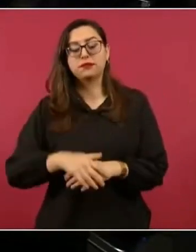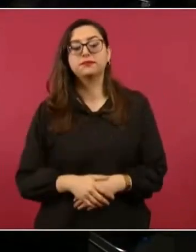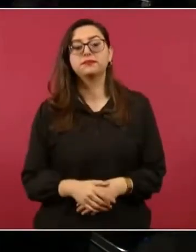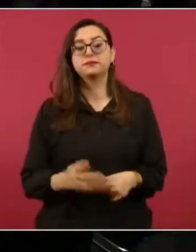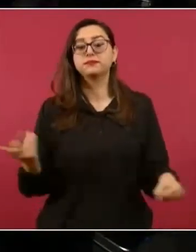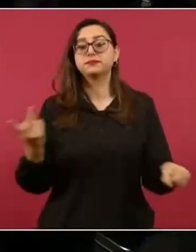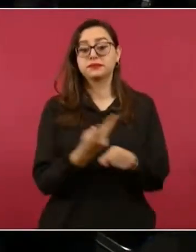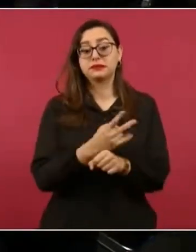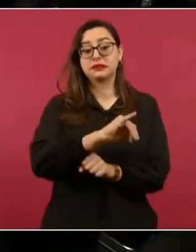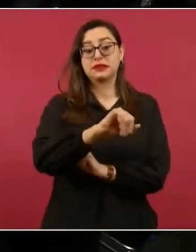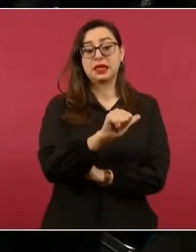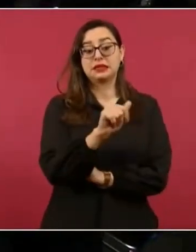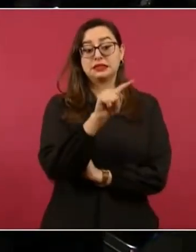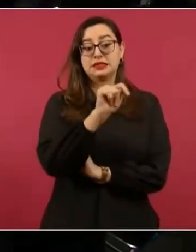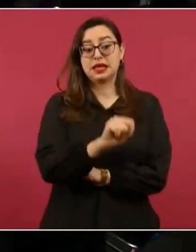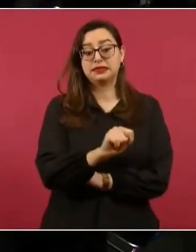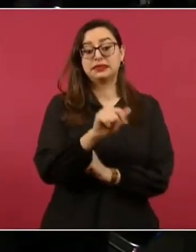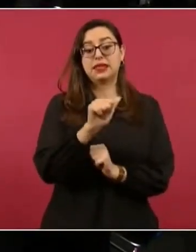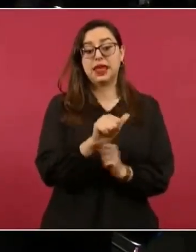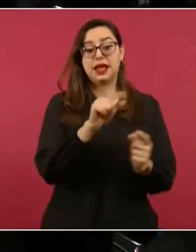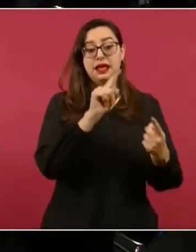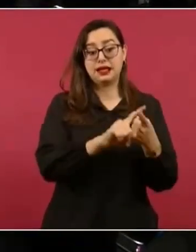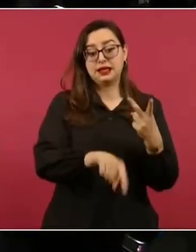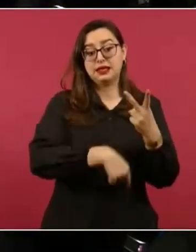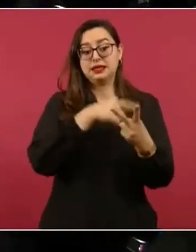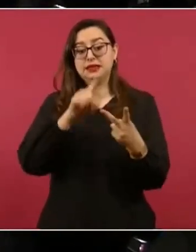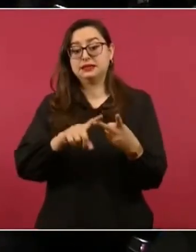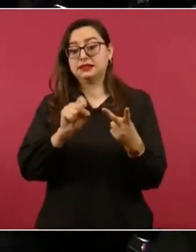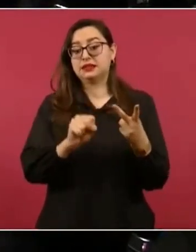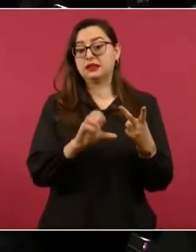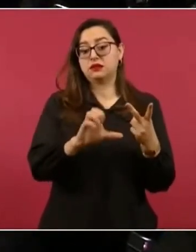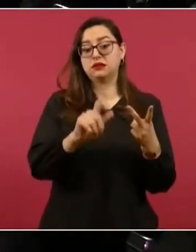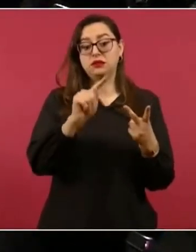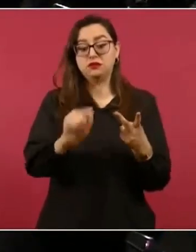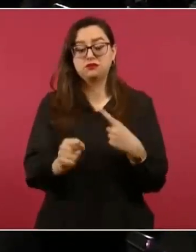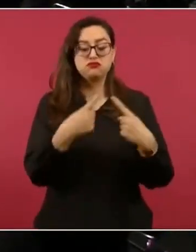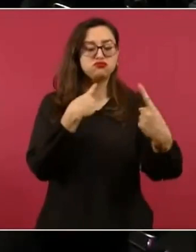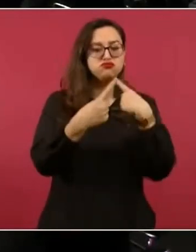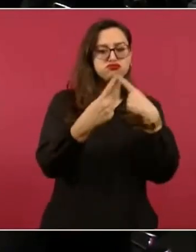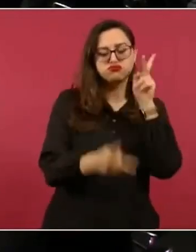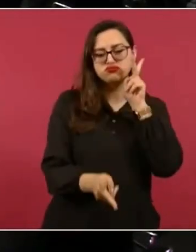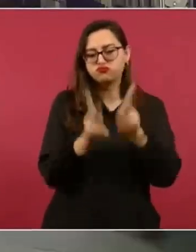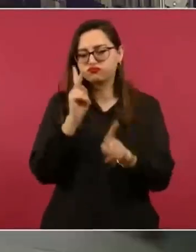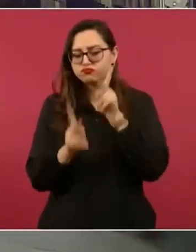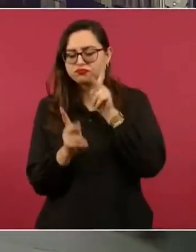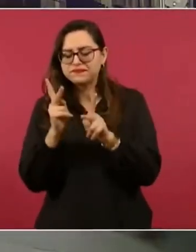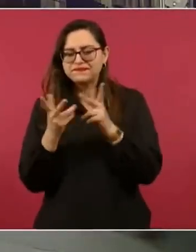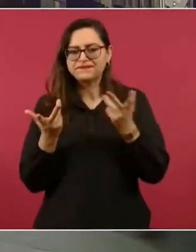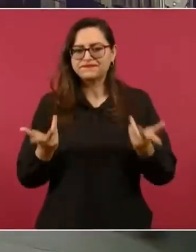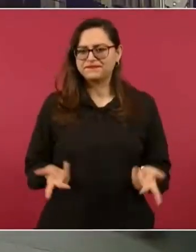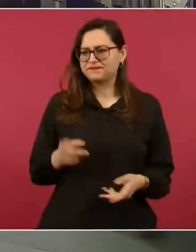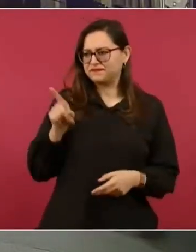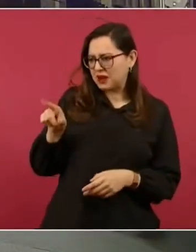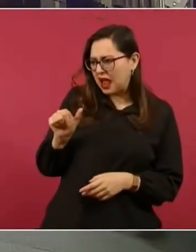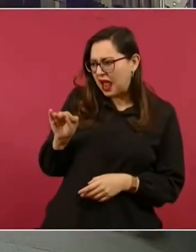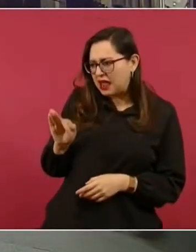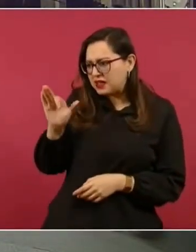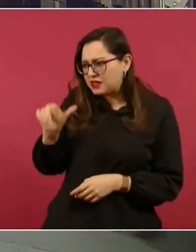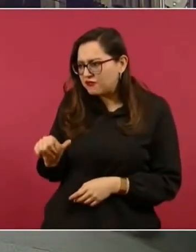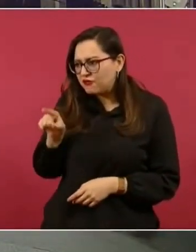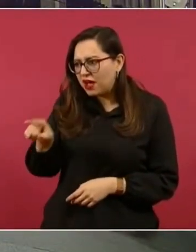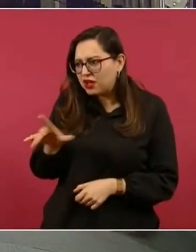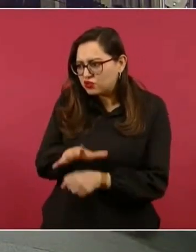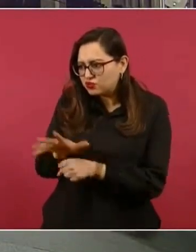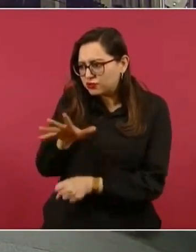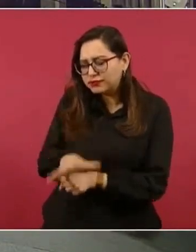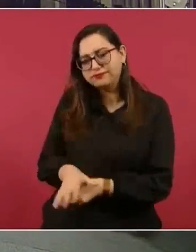con la Secretaría de Comunicaciones y Transportes para todo este proceso, lo ha considerado insuficiente y ha cuestionado que la infraestructura